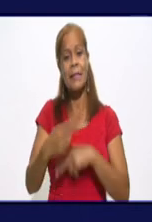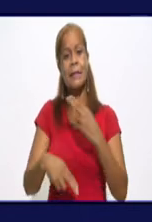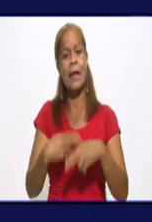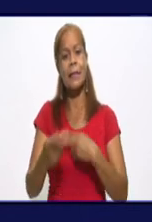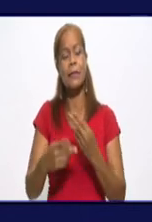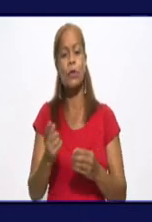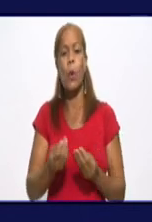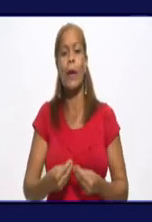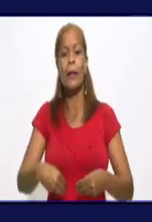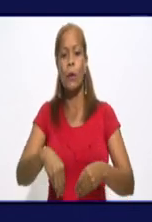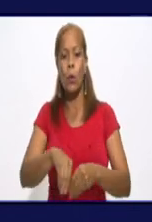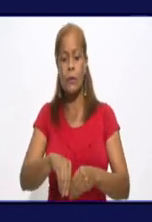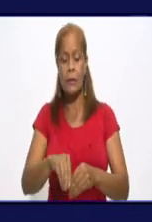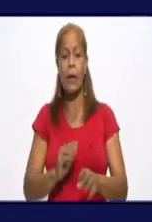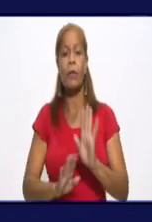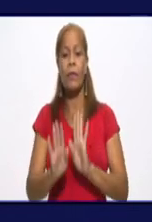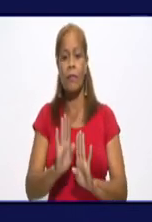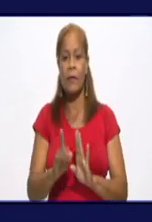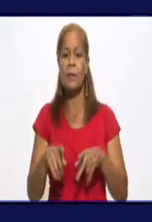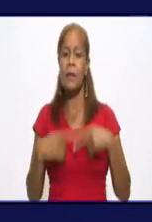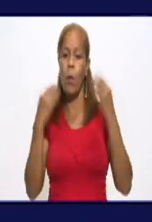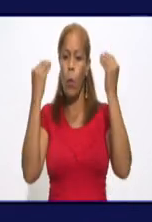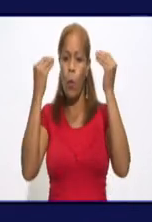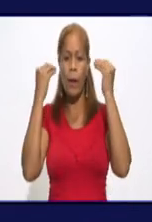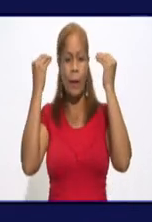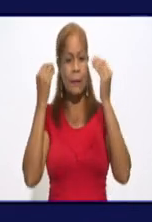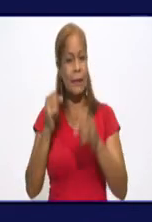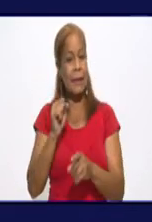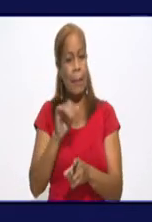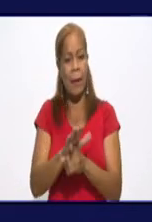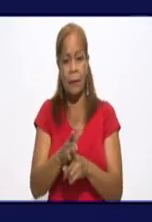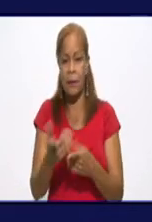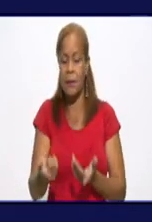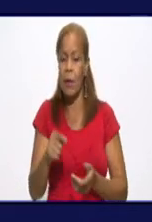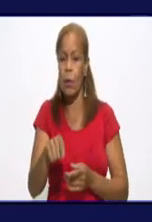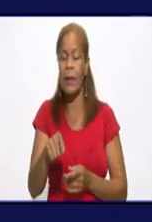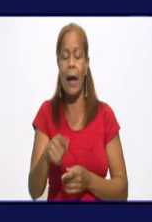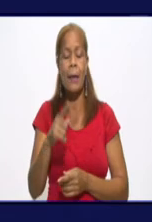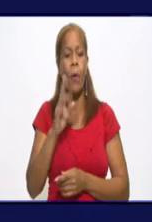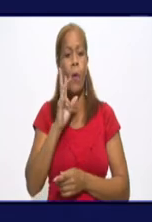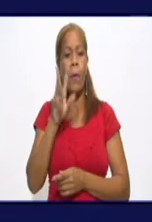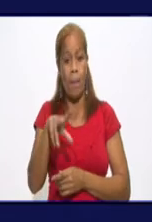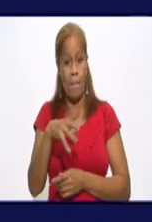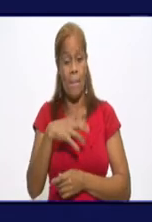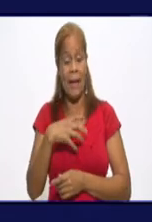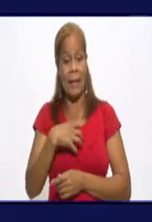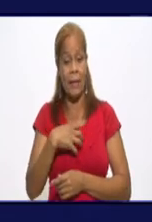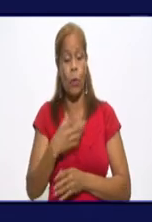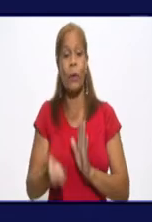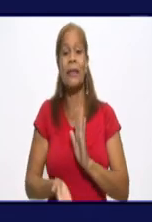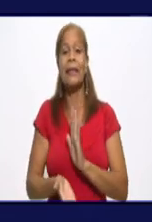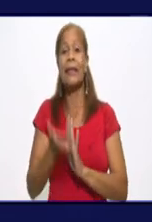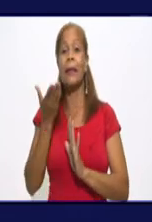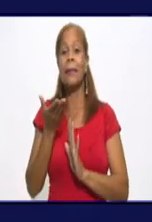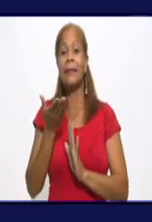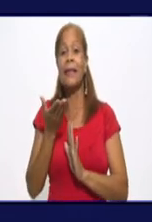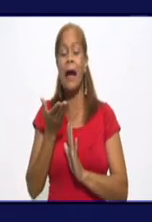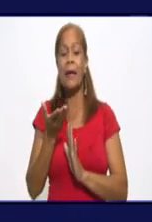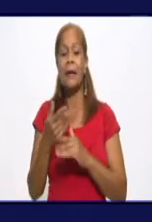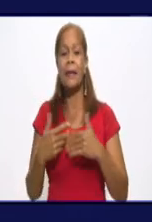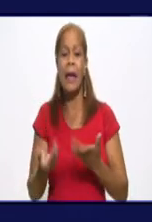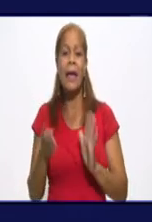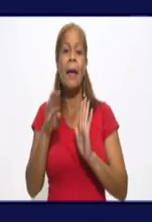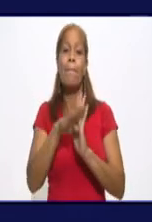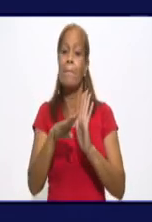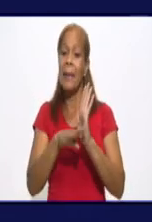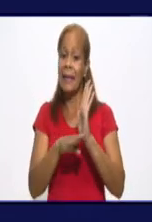de Defensa, por iniciar un análisis, que a partir de los resultados que se han venido alcanzando, incrementar la percepción del riesgo de los cuadros y